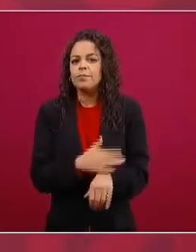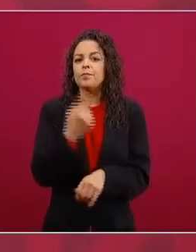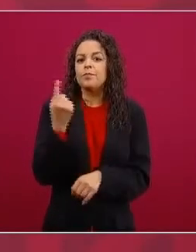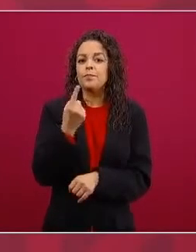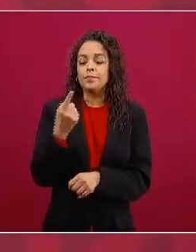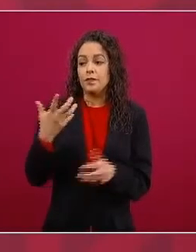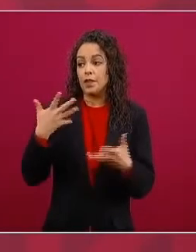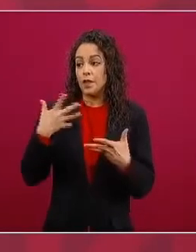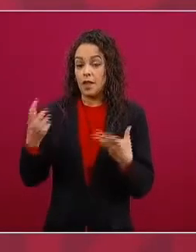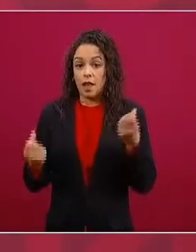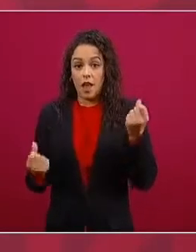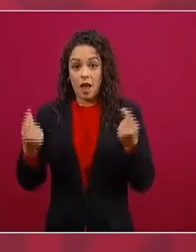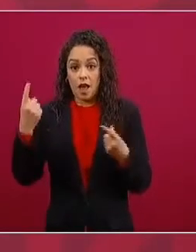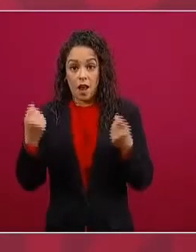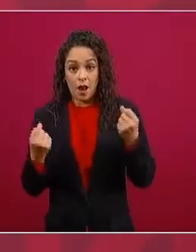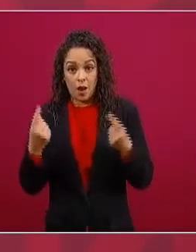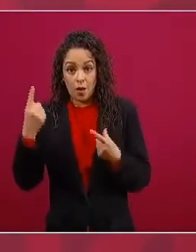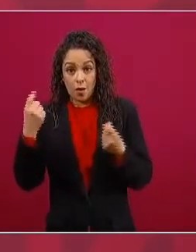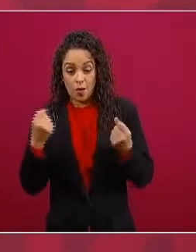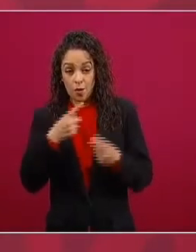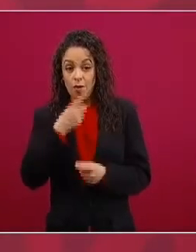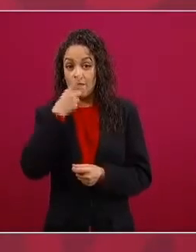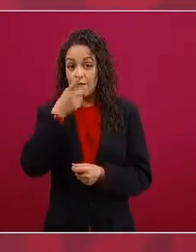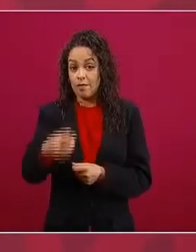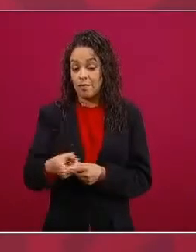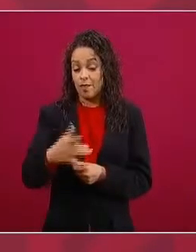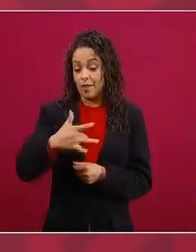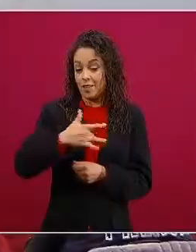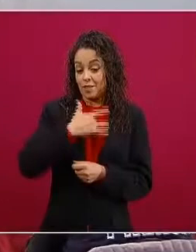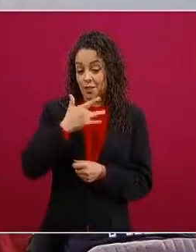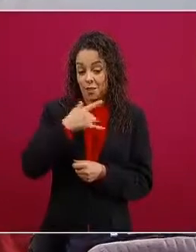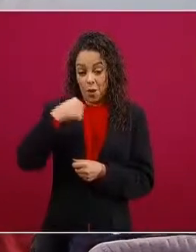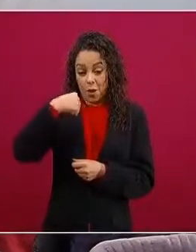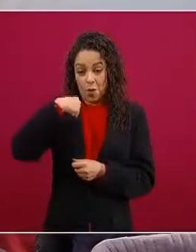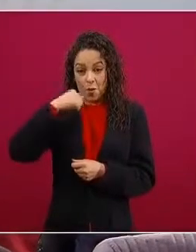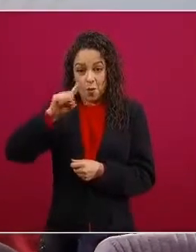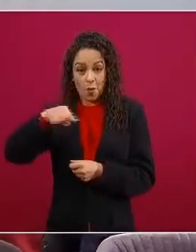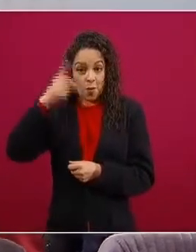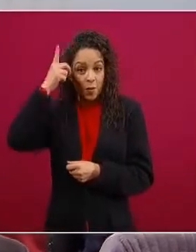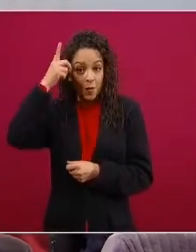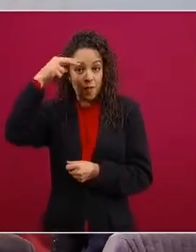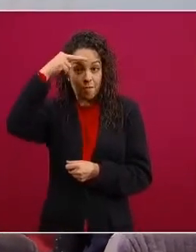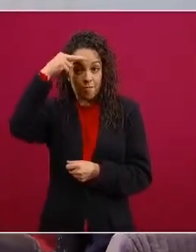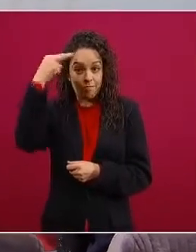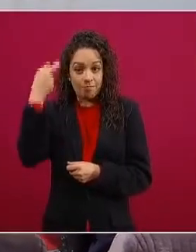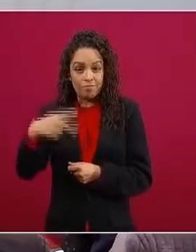están molestos porque ya no se permite la corrupción